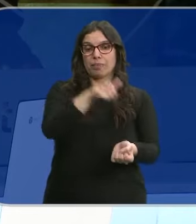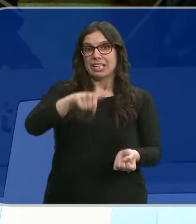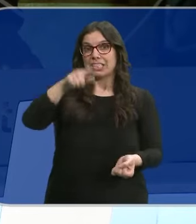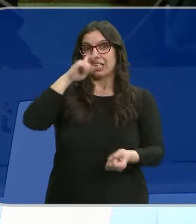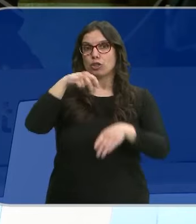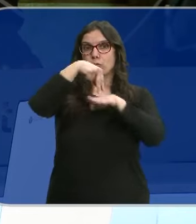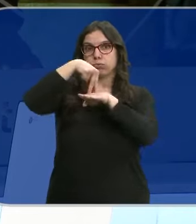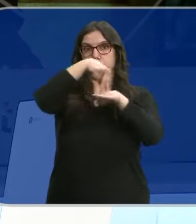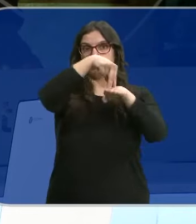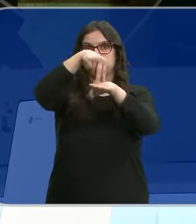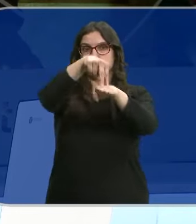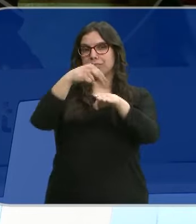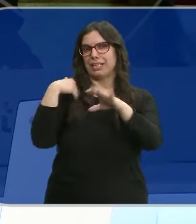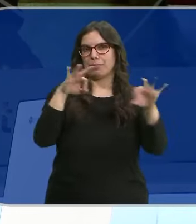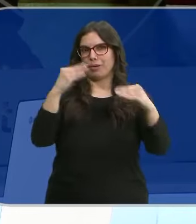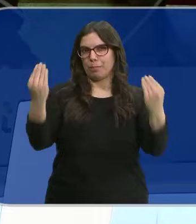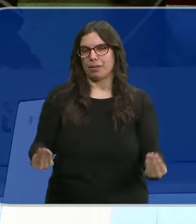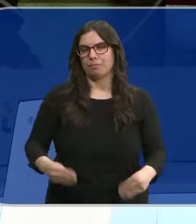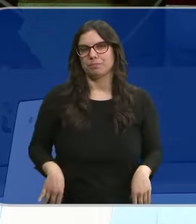procesionar en su puesta a punto.